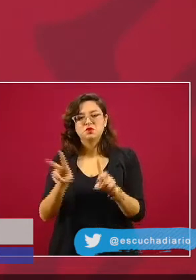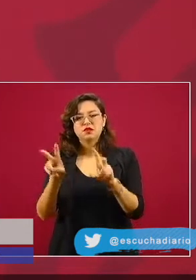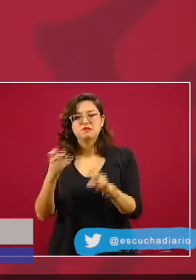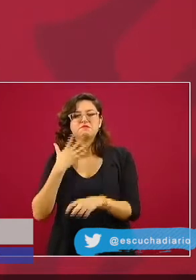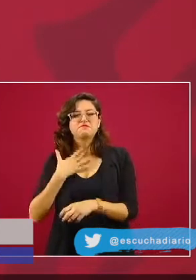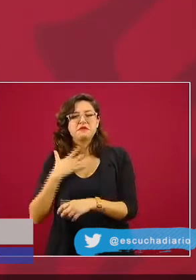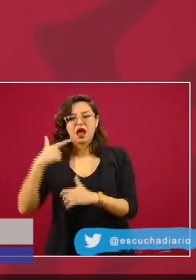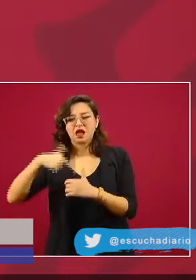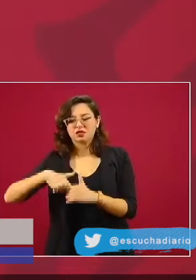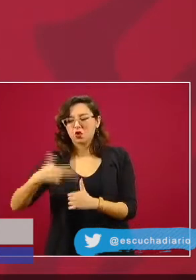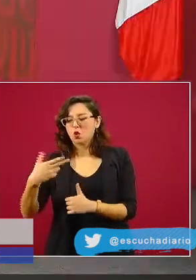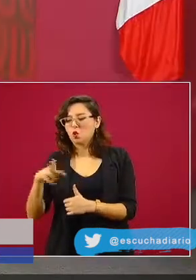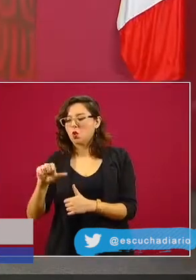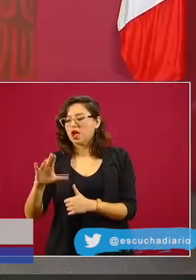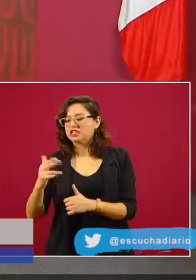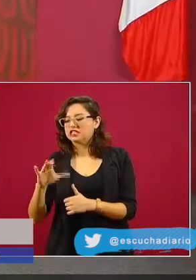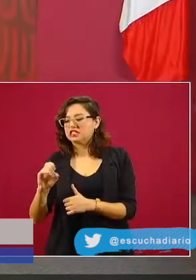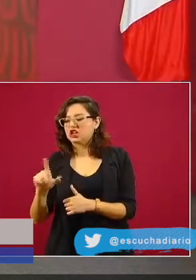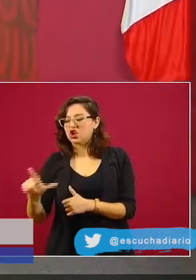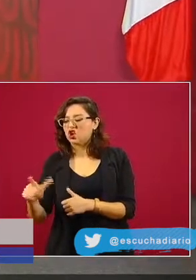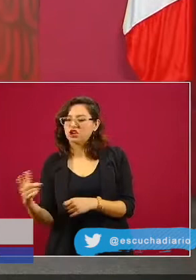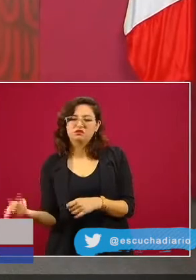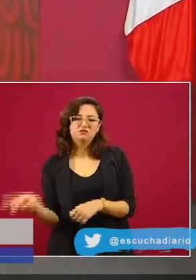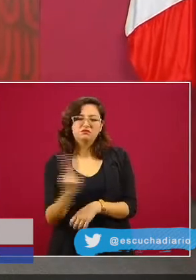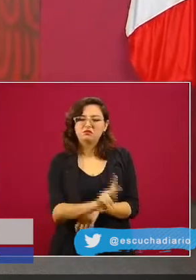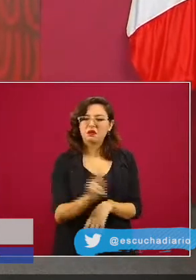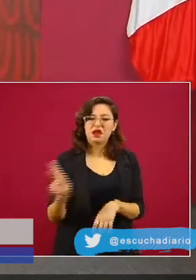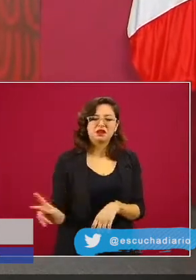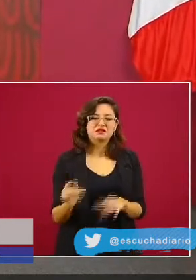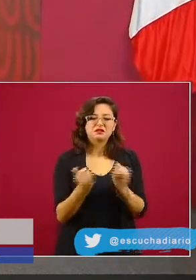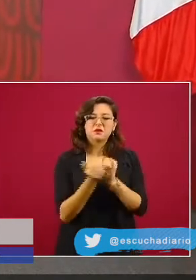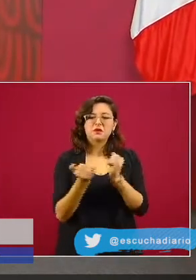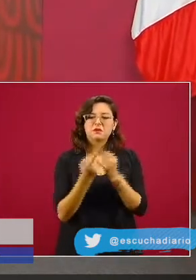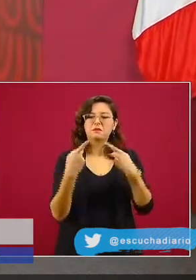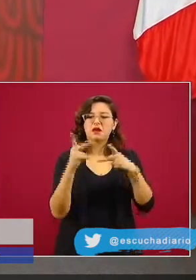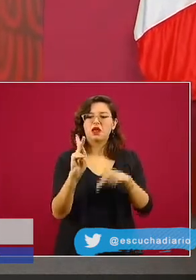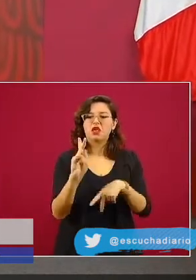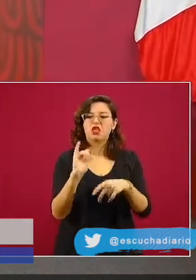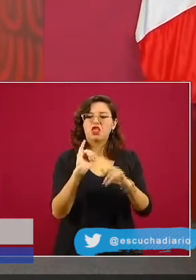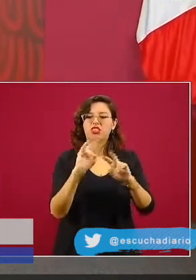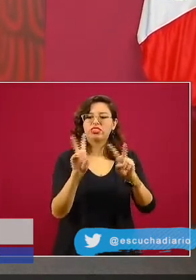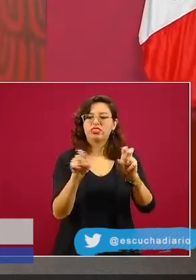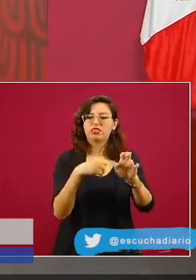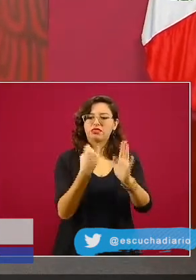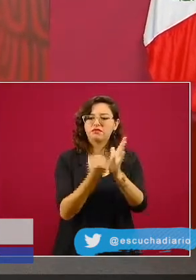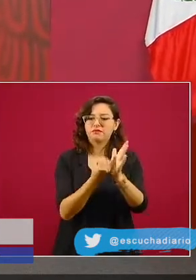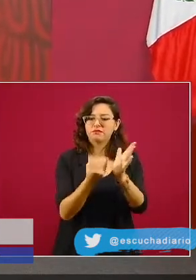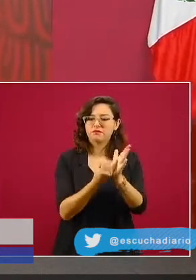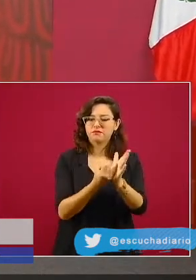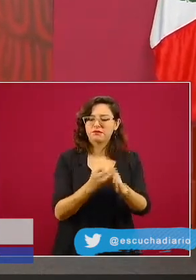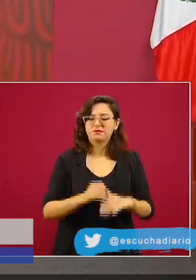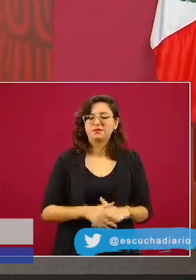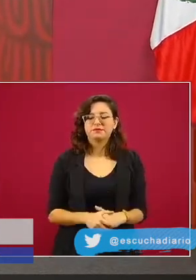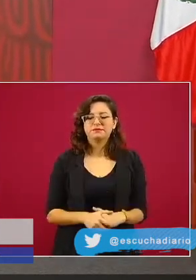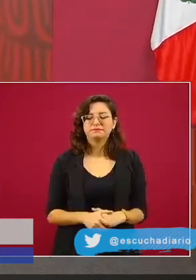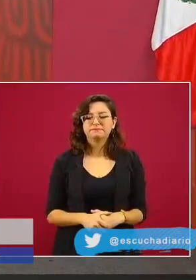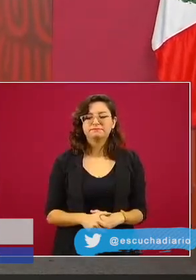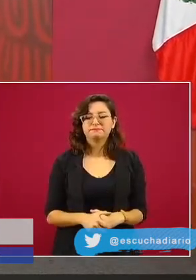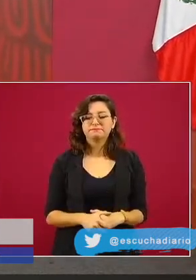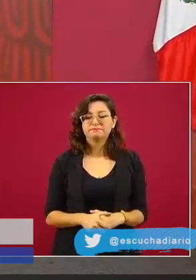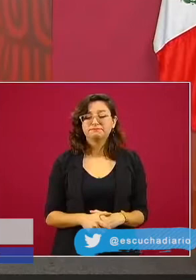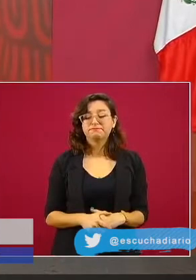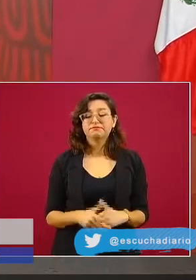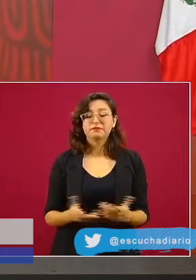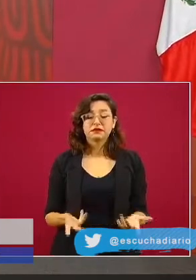manifestarse como cualquier otro ciudadano por lo que denunciará cualquier delito electoral garantizando el voto libre y elecciones limpias y